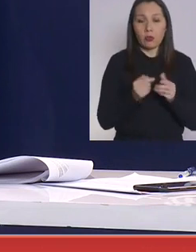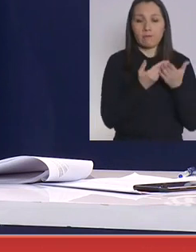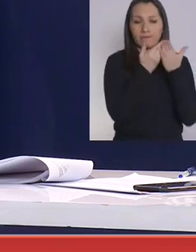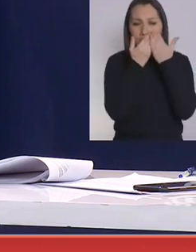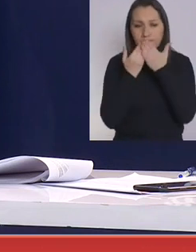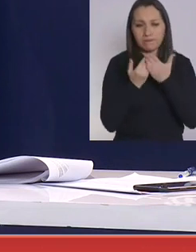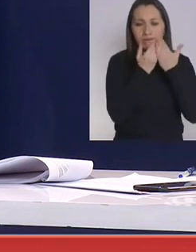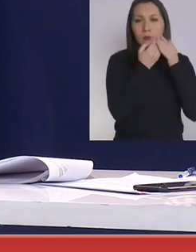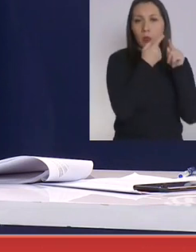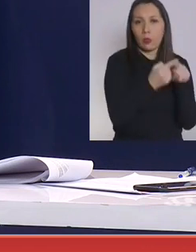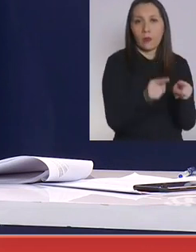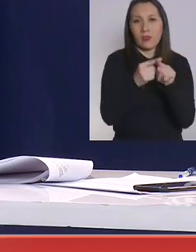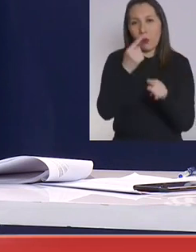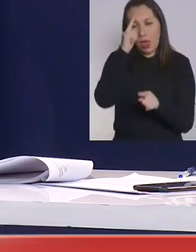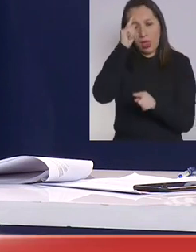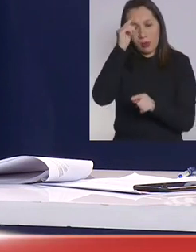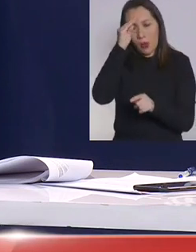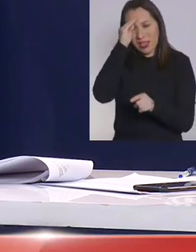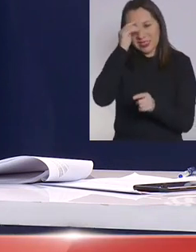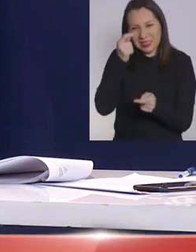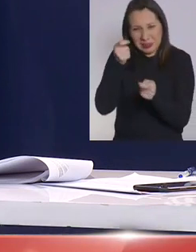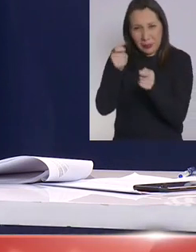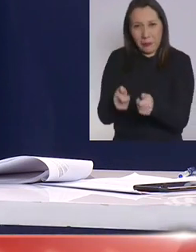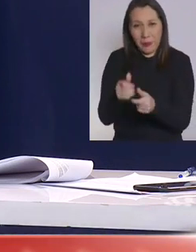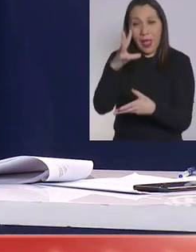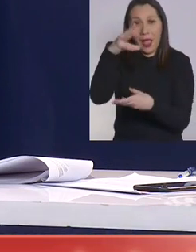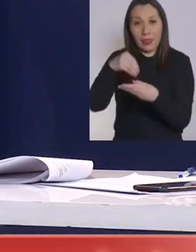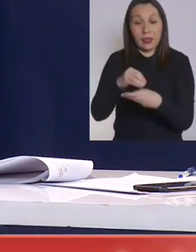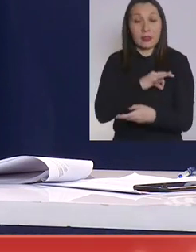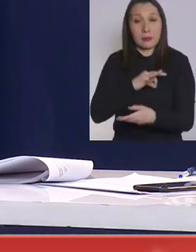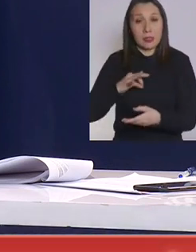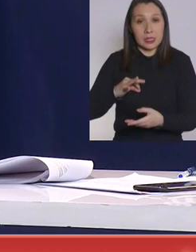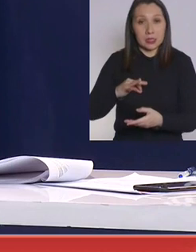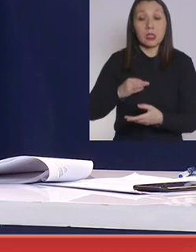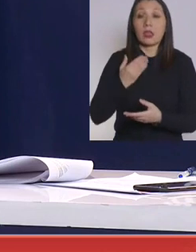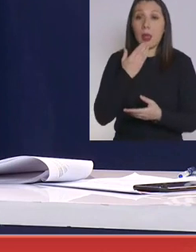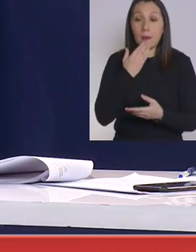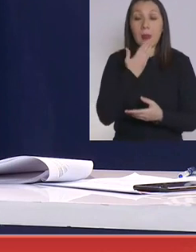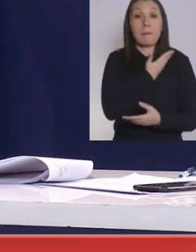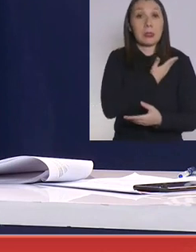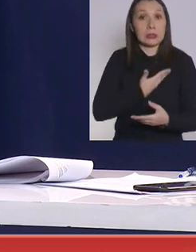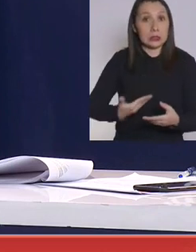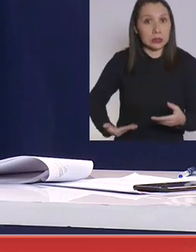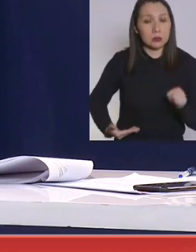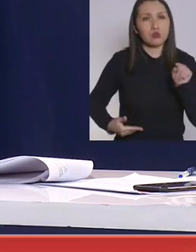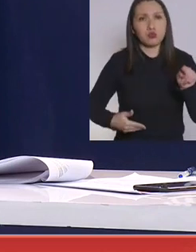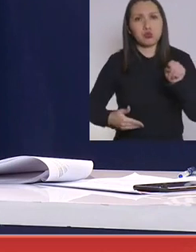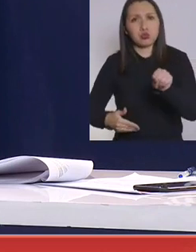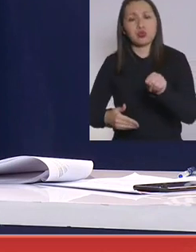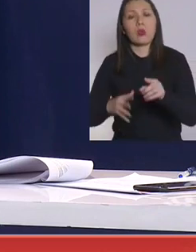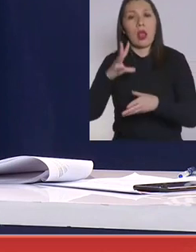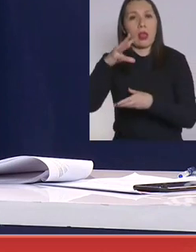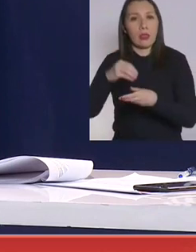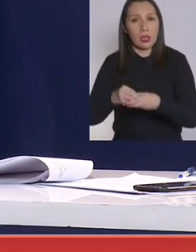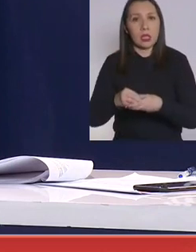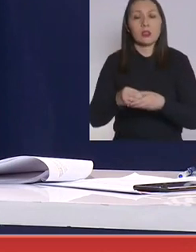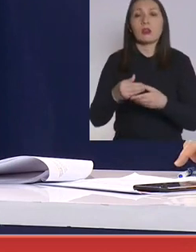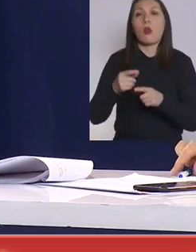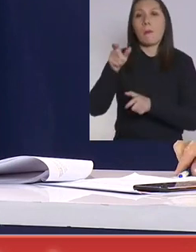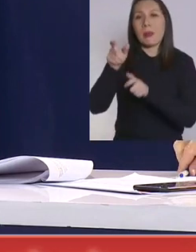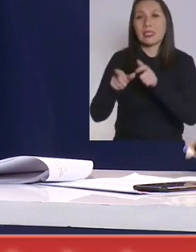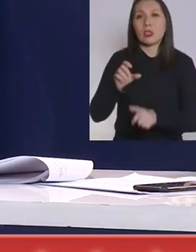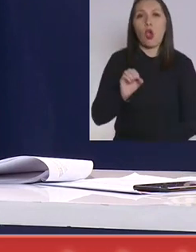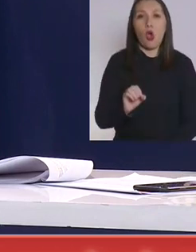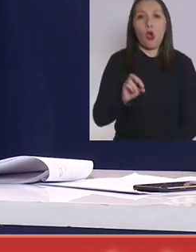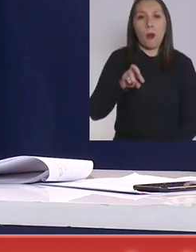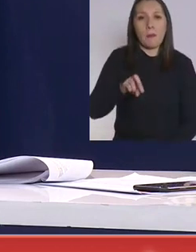analizado por distintos expertos, tanto dentro del Ministerio y dentro del Ejecutivo como fuera del Ejecutivo, personas de